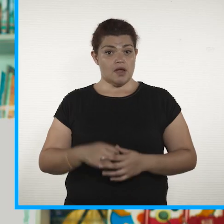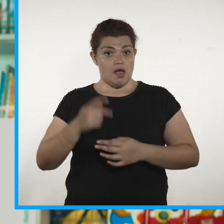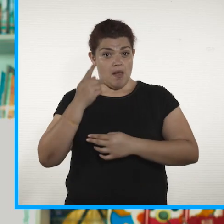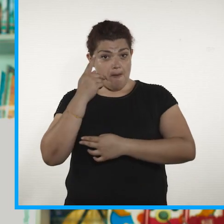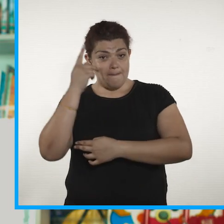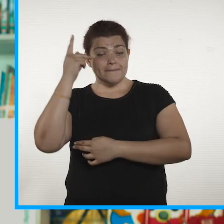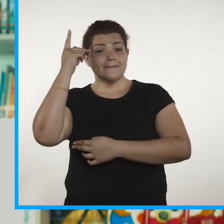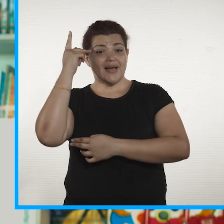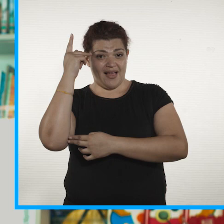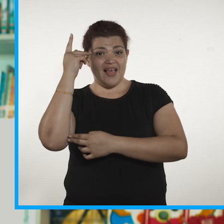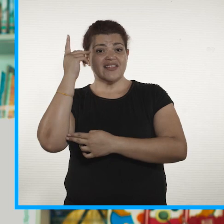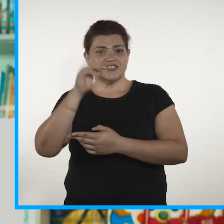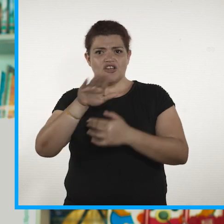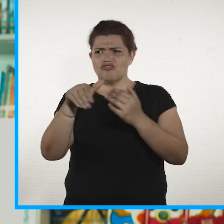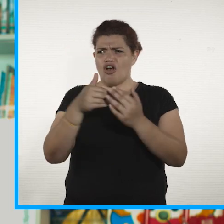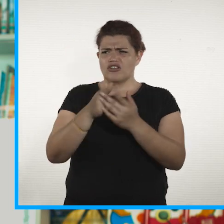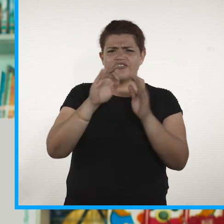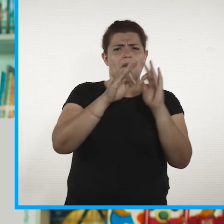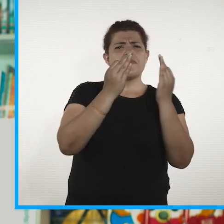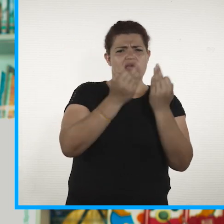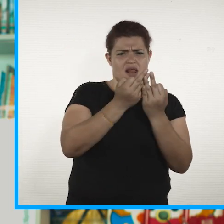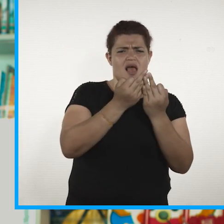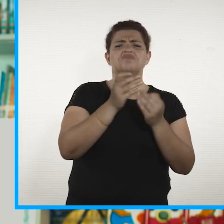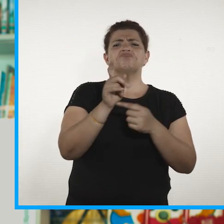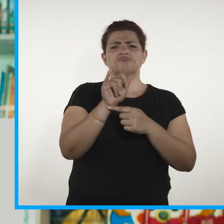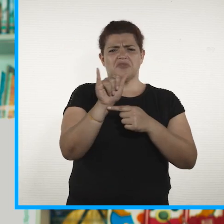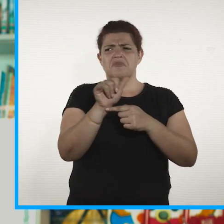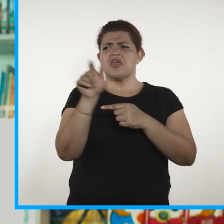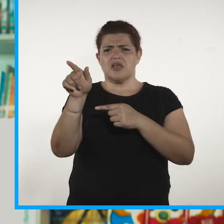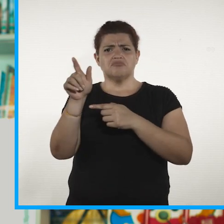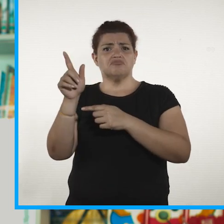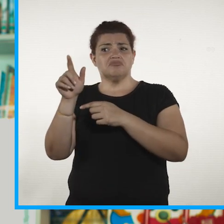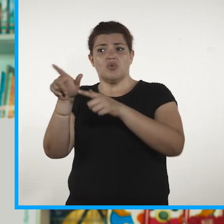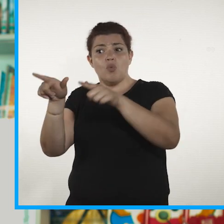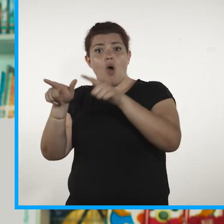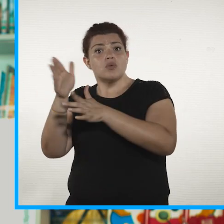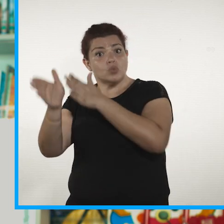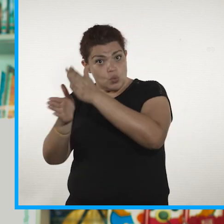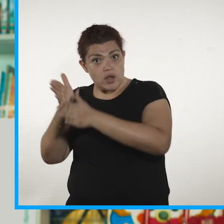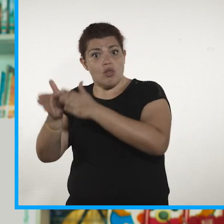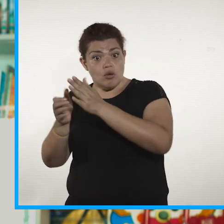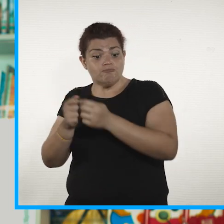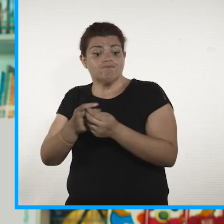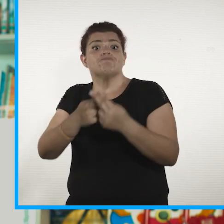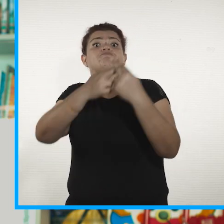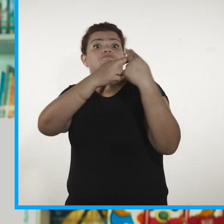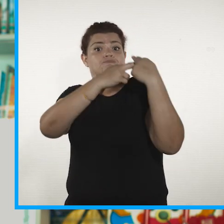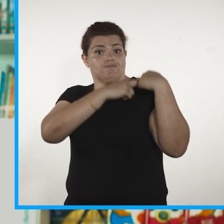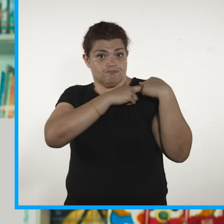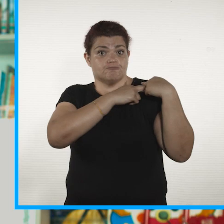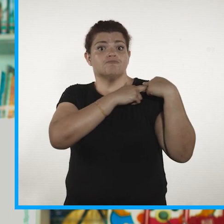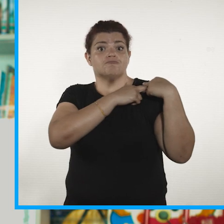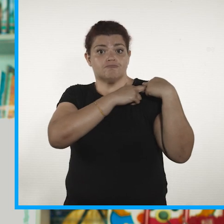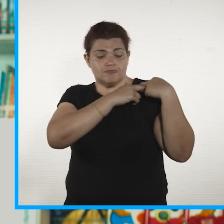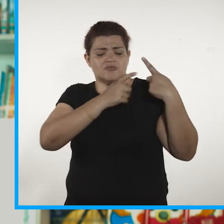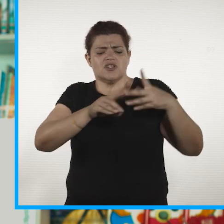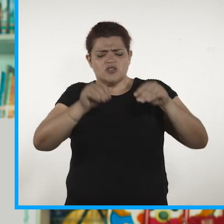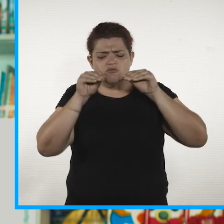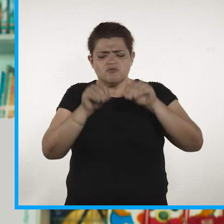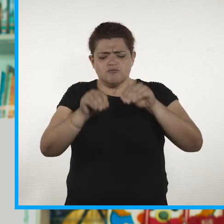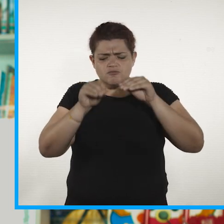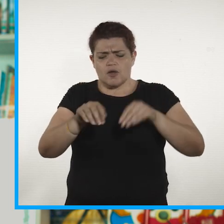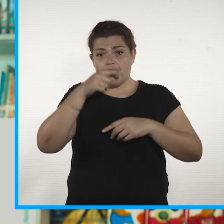Los papás y las mamás y todos en la familia y también en los centros de cuido tenemos la gran responsabilidad de